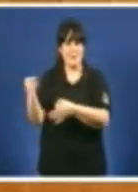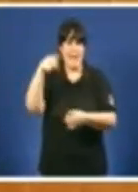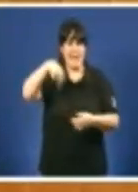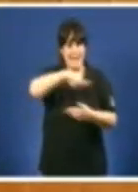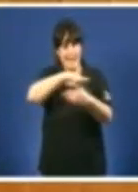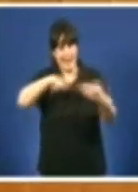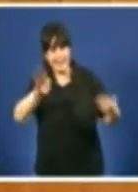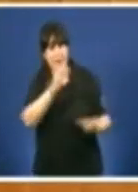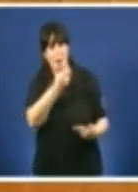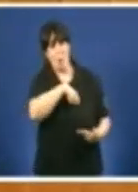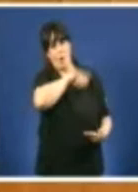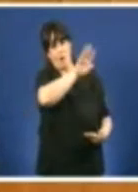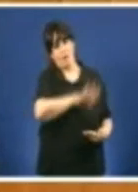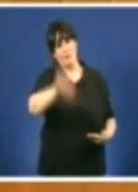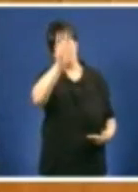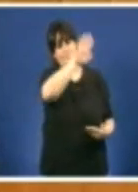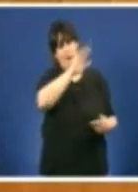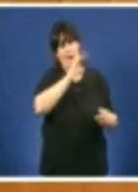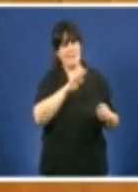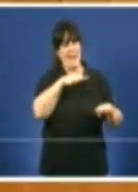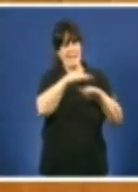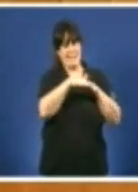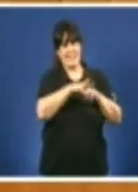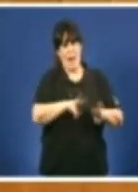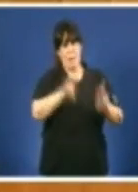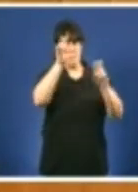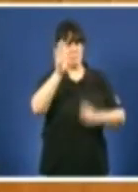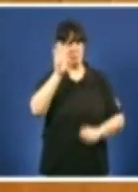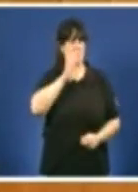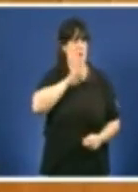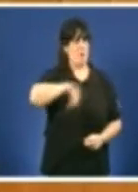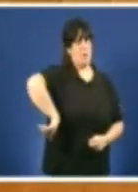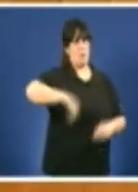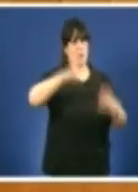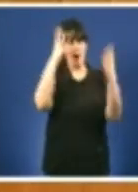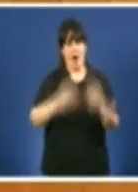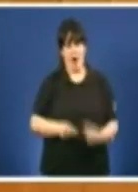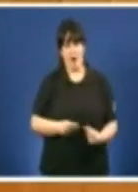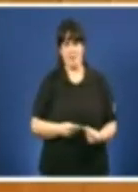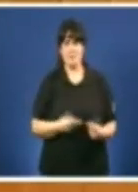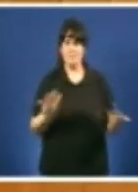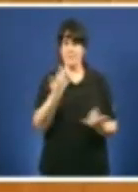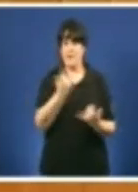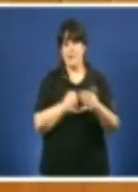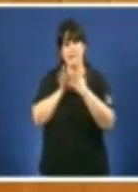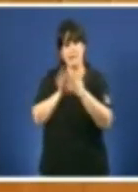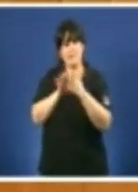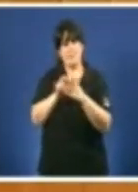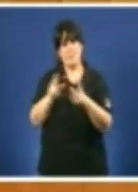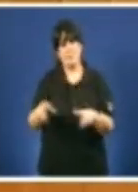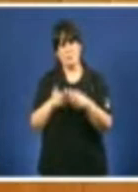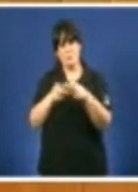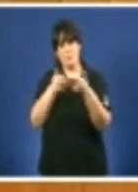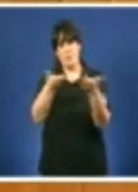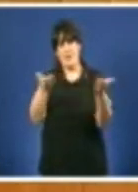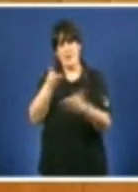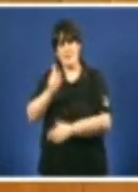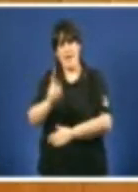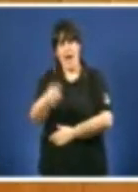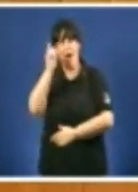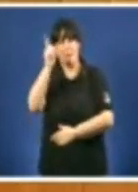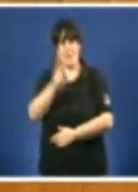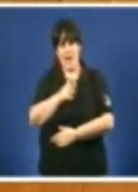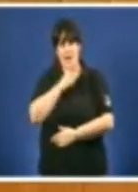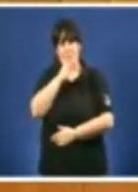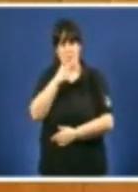Galiza Neste momento, o Partido Popular está amenazando o sistema de servicios sociais provocando unha involución hacia